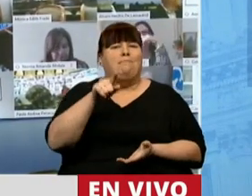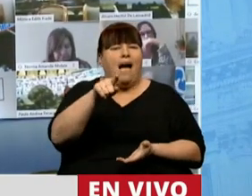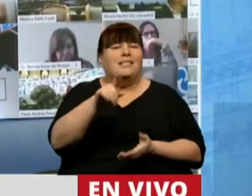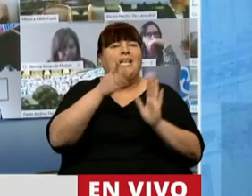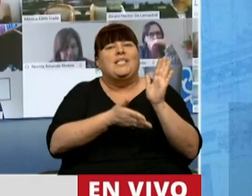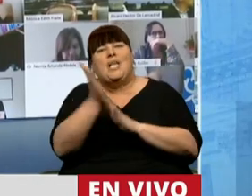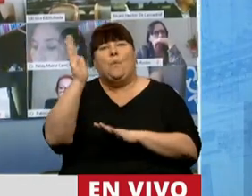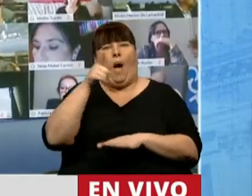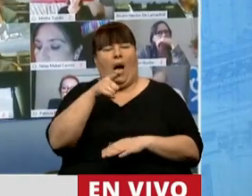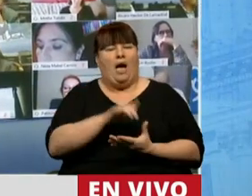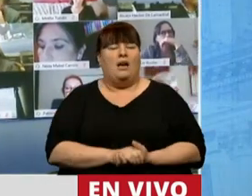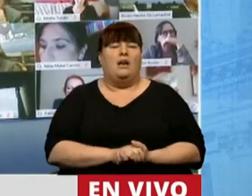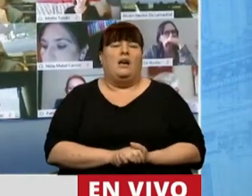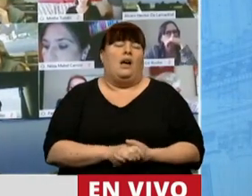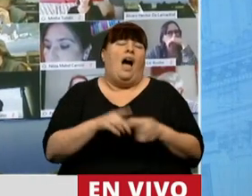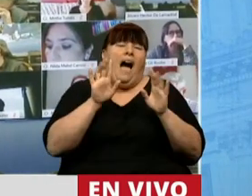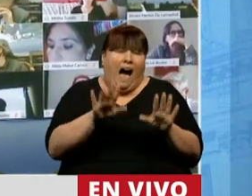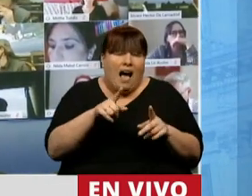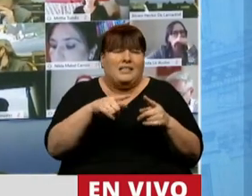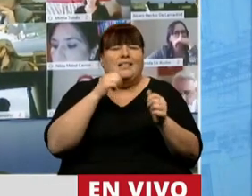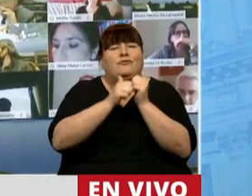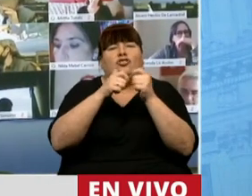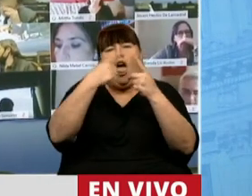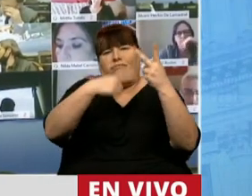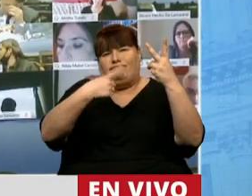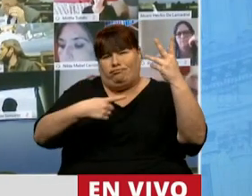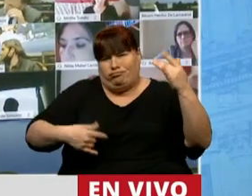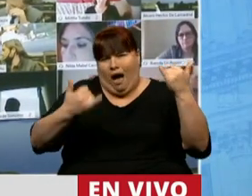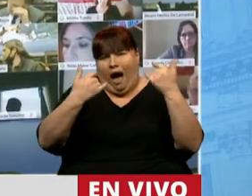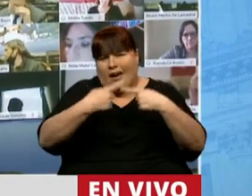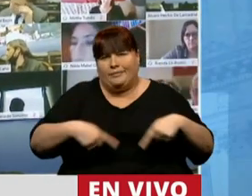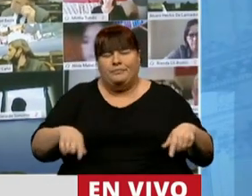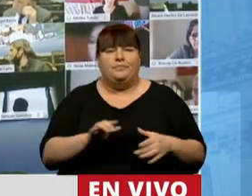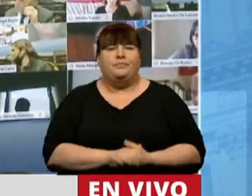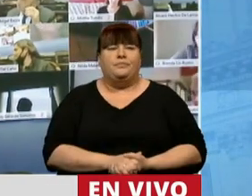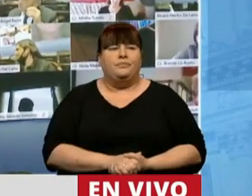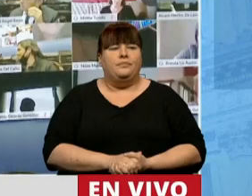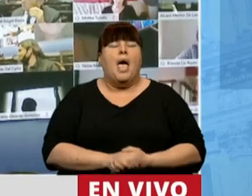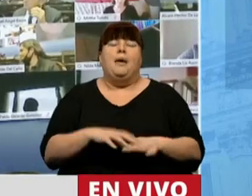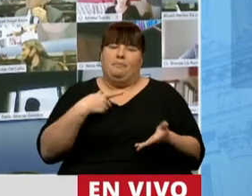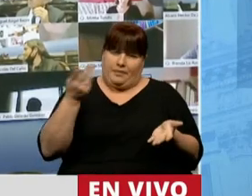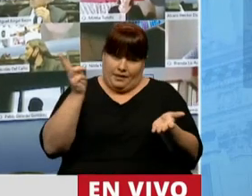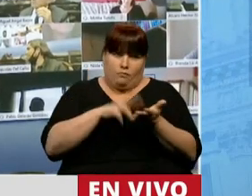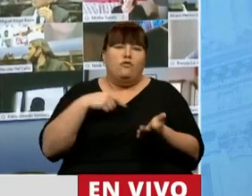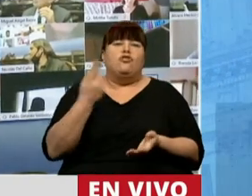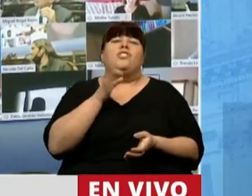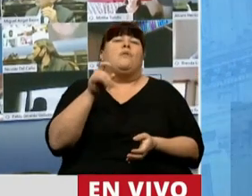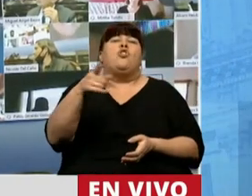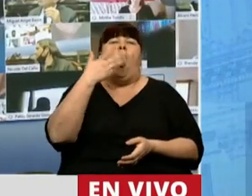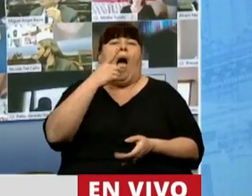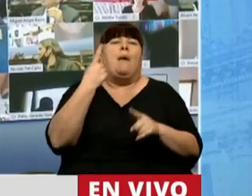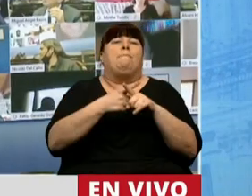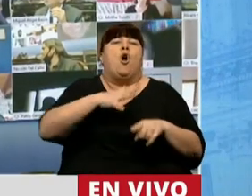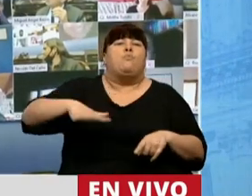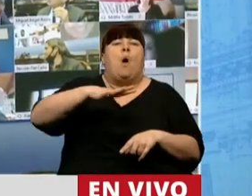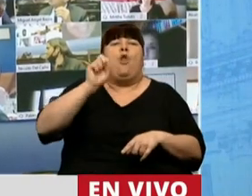salían del país. Y podemos hacer relatos de toda naturaleza. Pero insisto, sabemos que ella no habla en